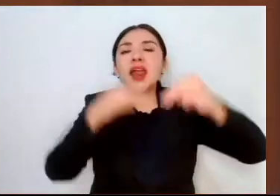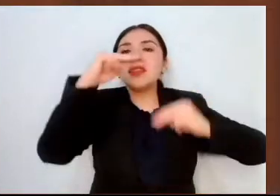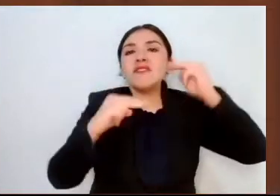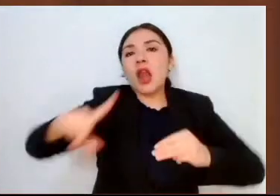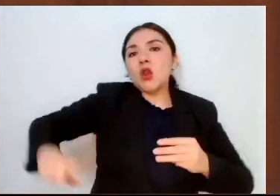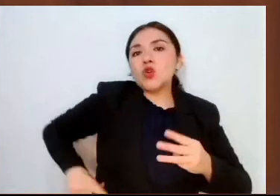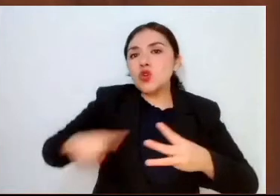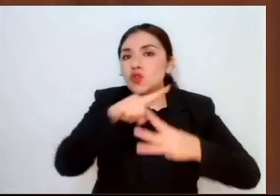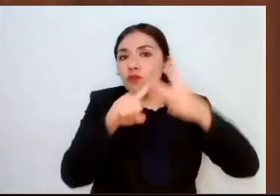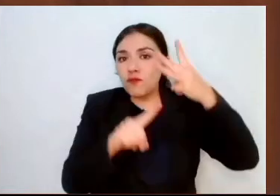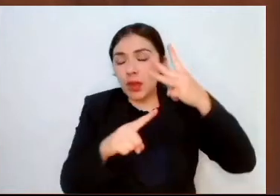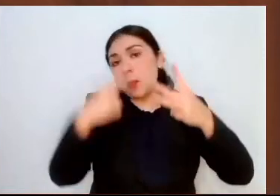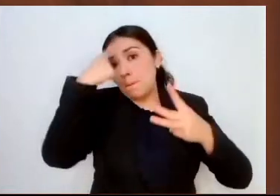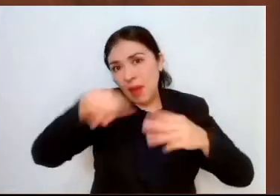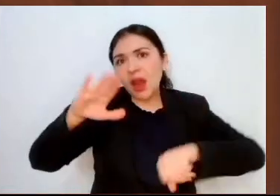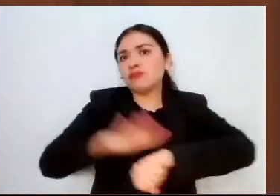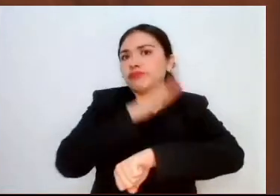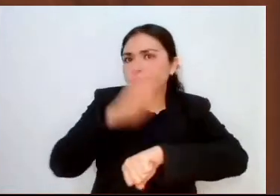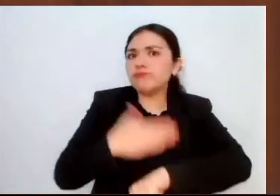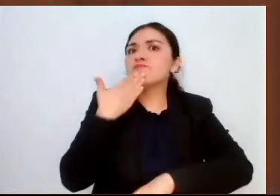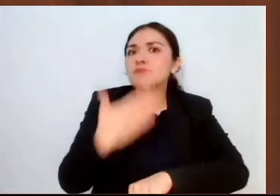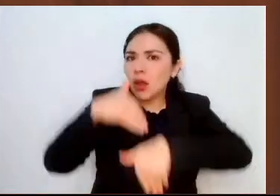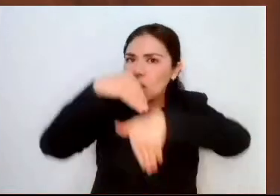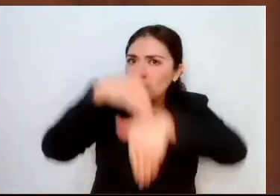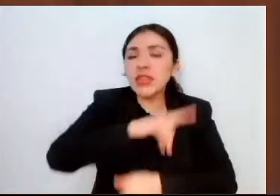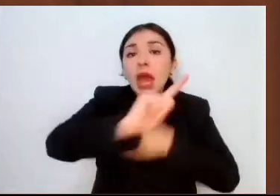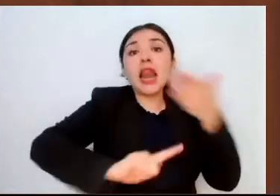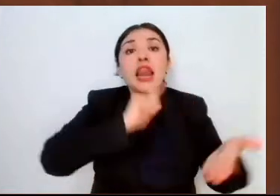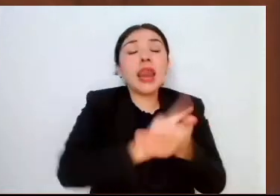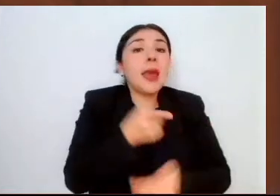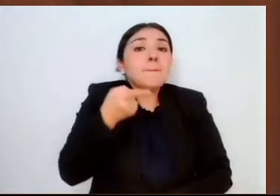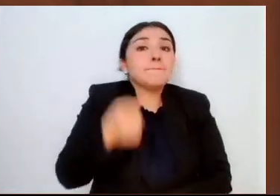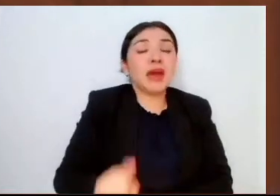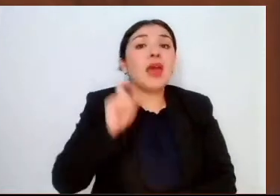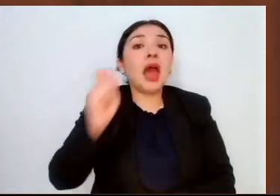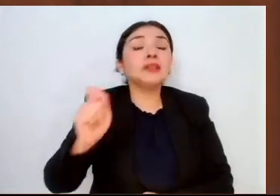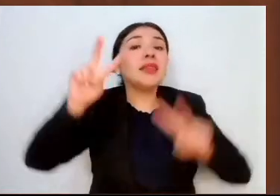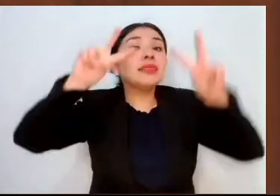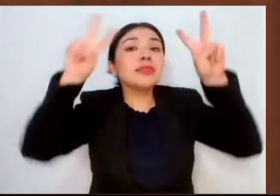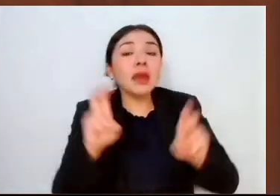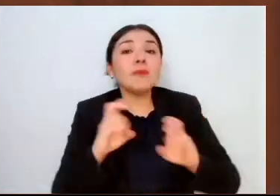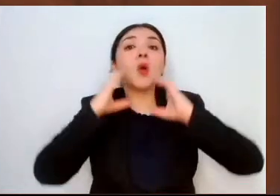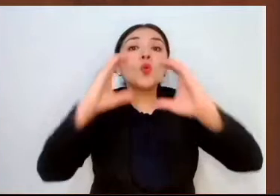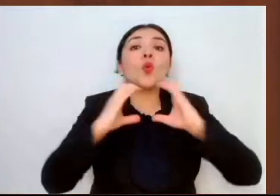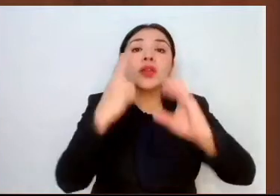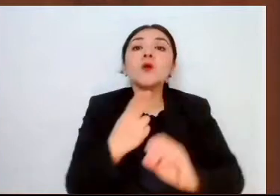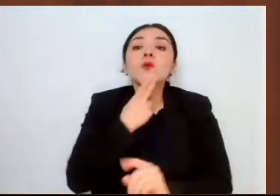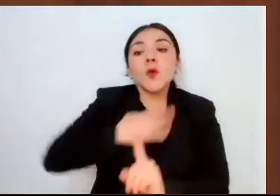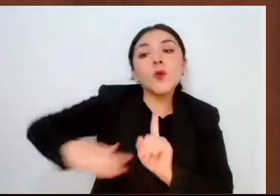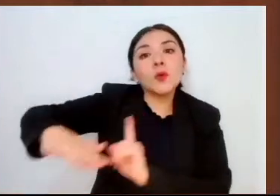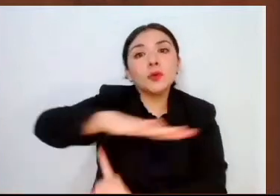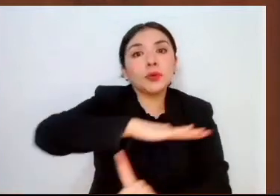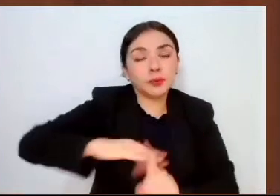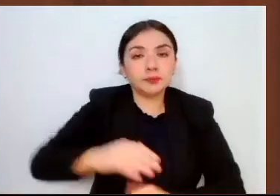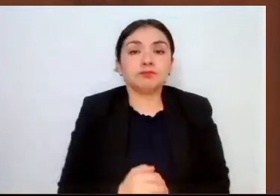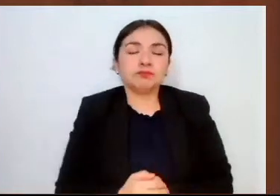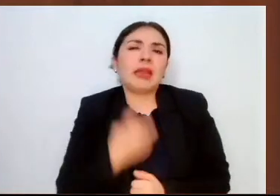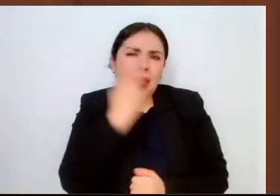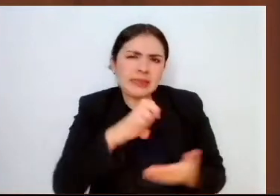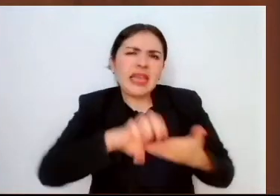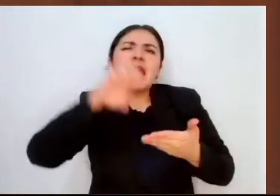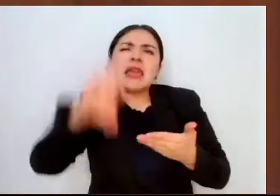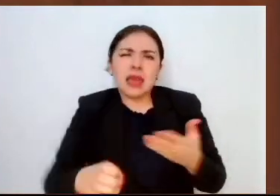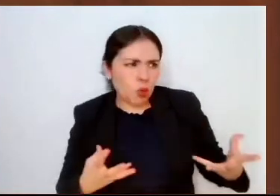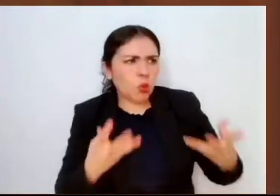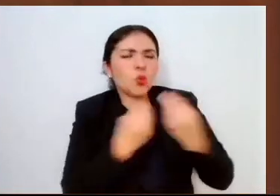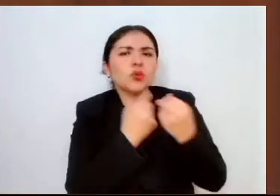para cumplir y hacer cumplir la ley en materia ambiental y forestal. Ejemplo de esta coordinación es